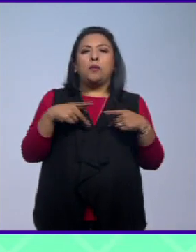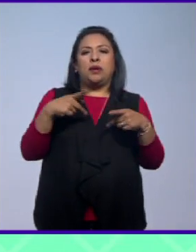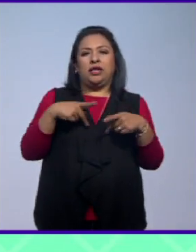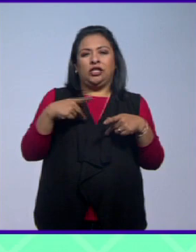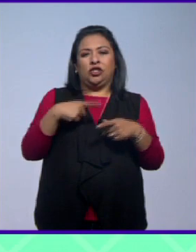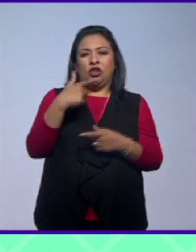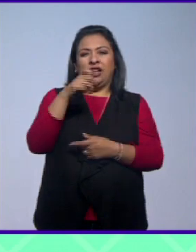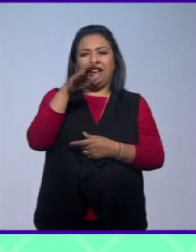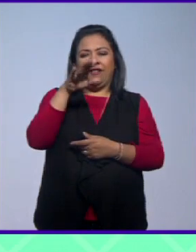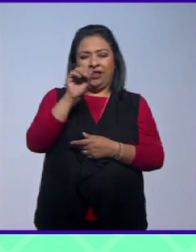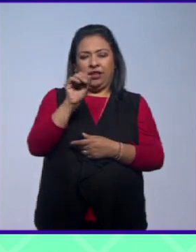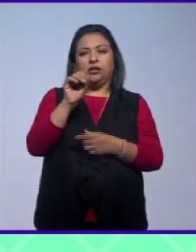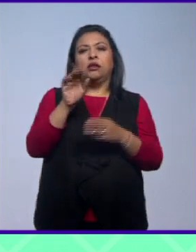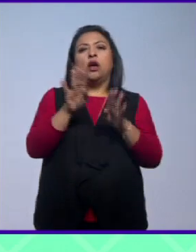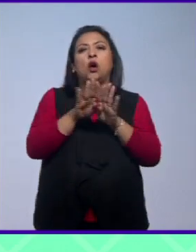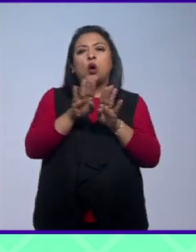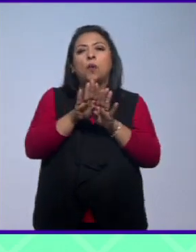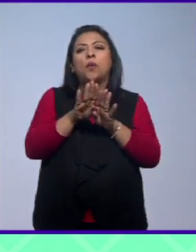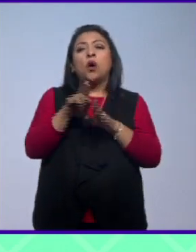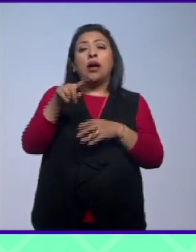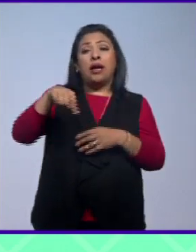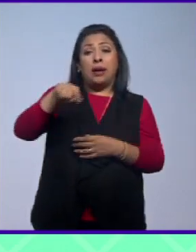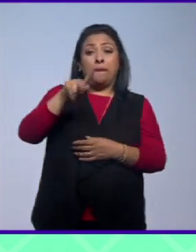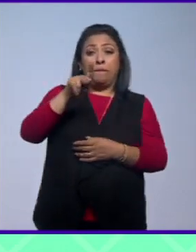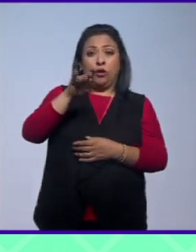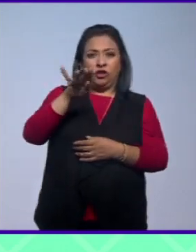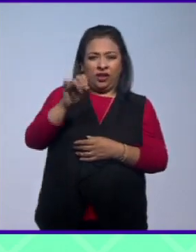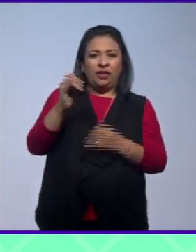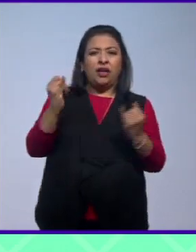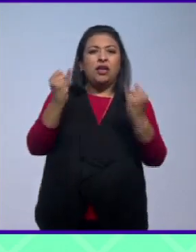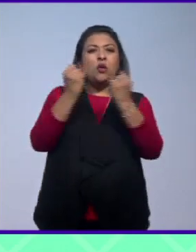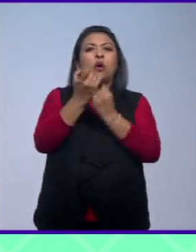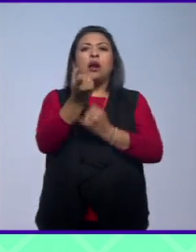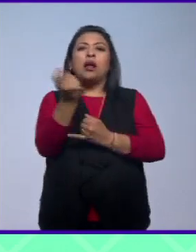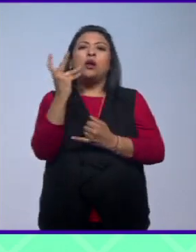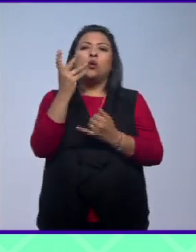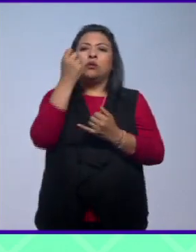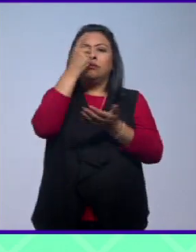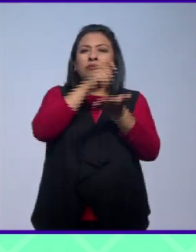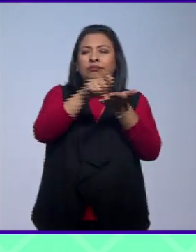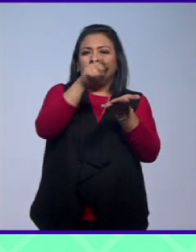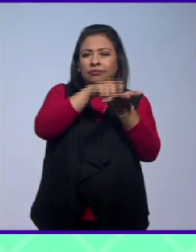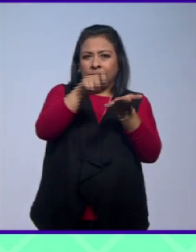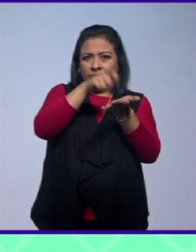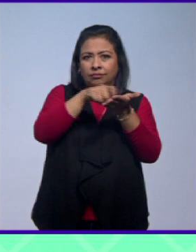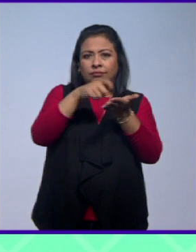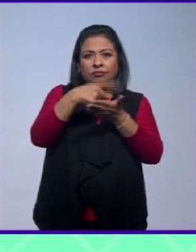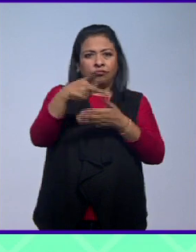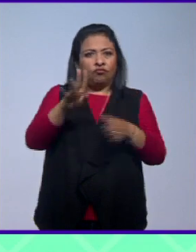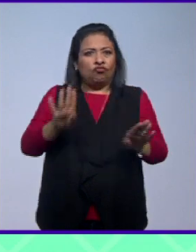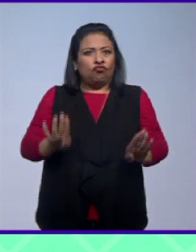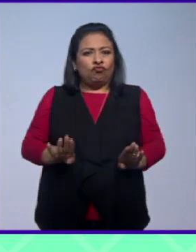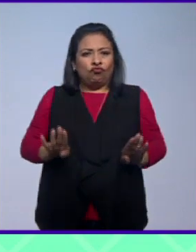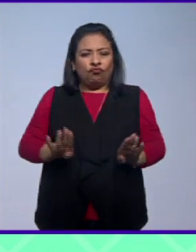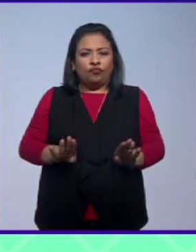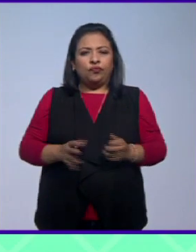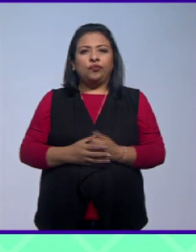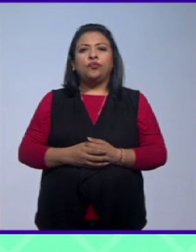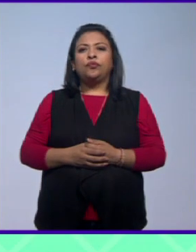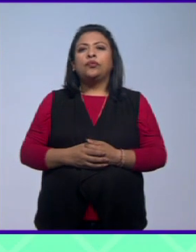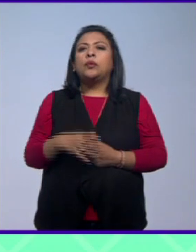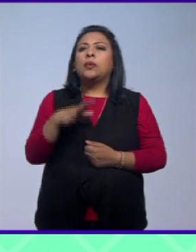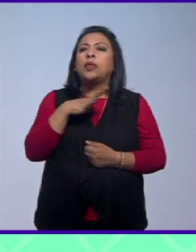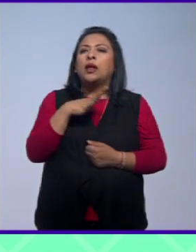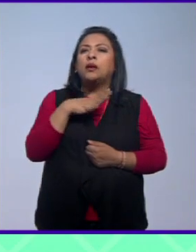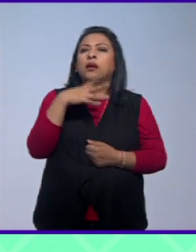o unos grabadistas como Manilla y Posada también algunos escritores y su propia tenía